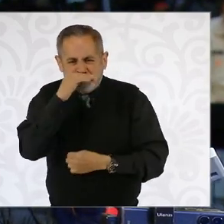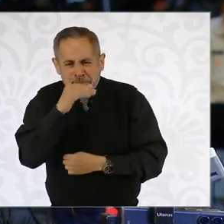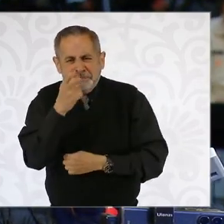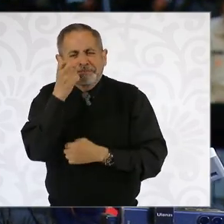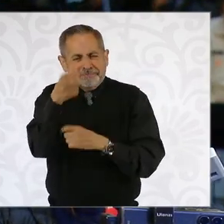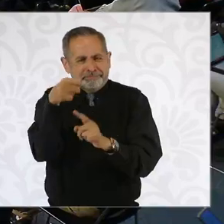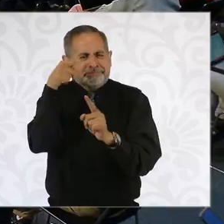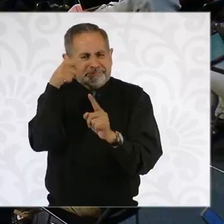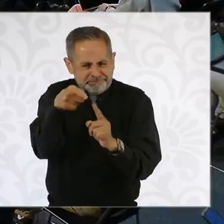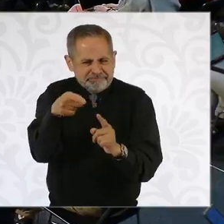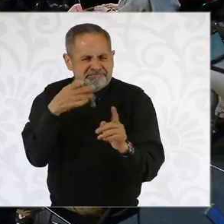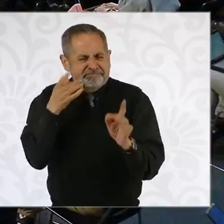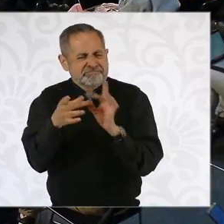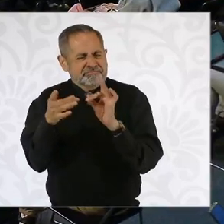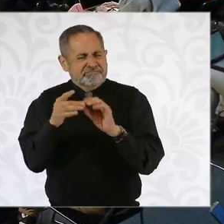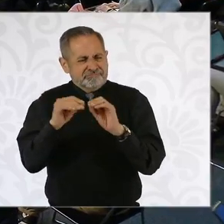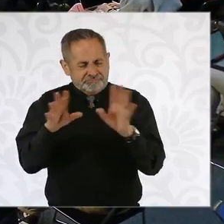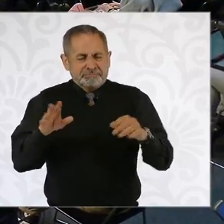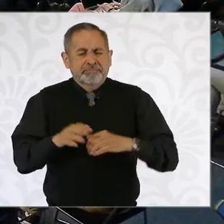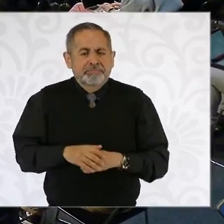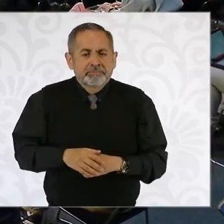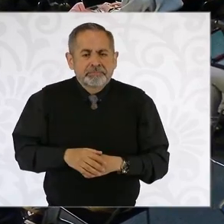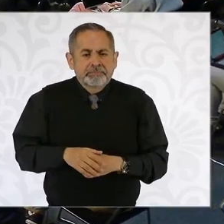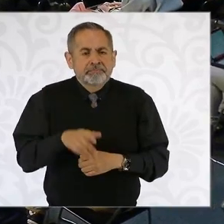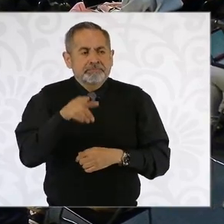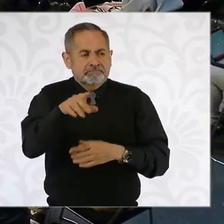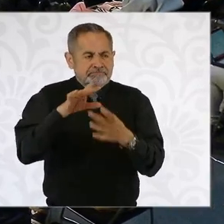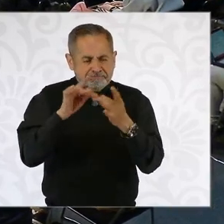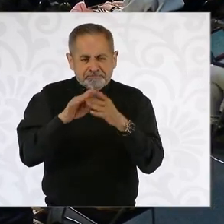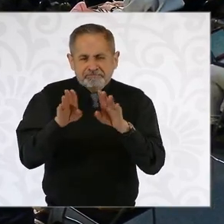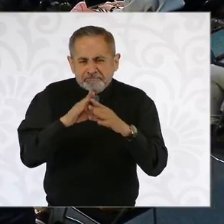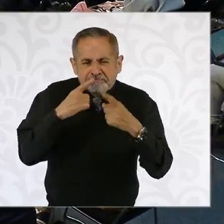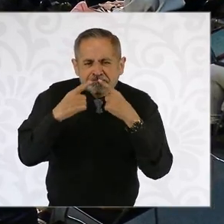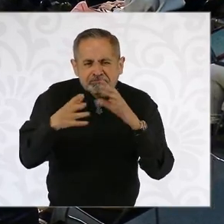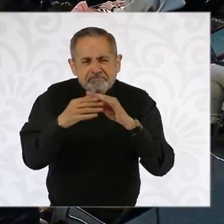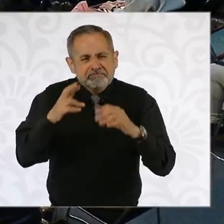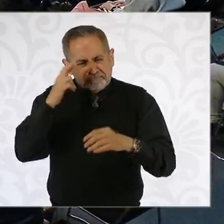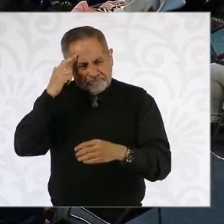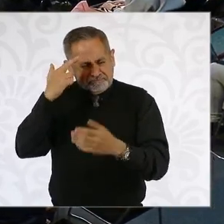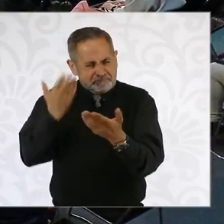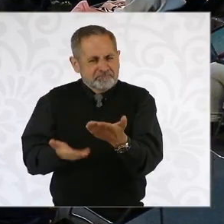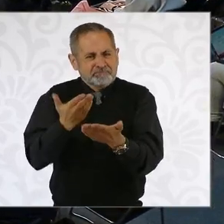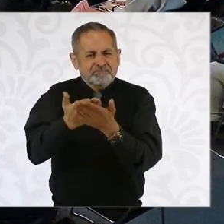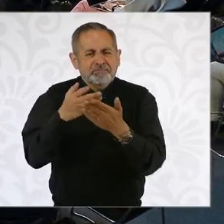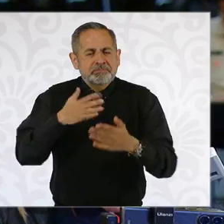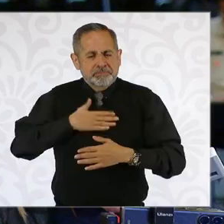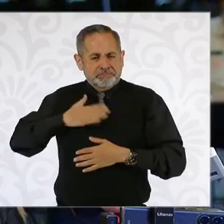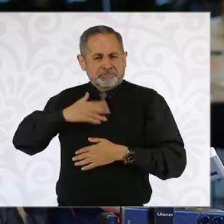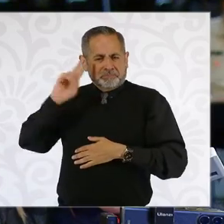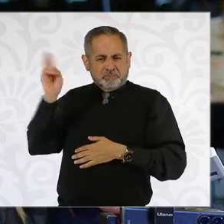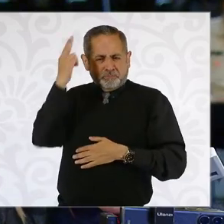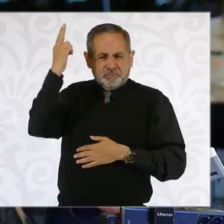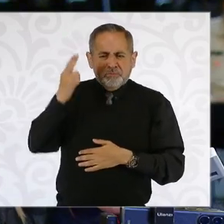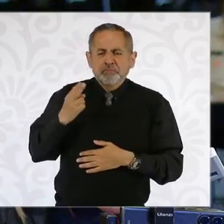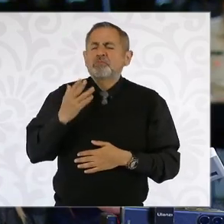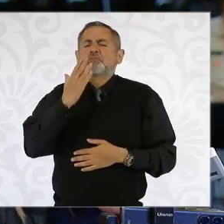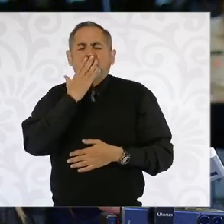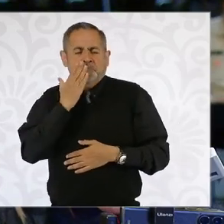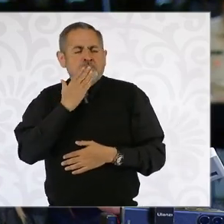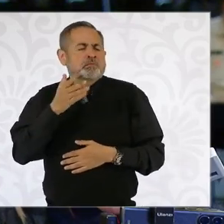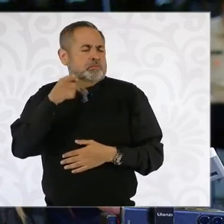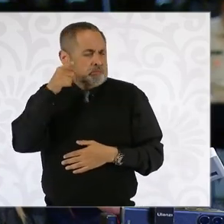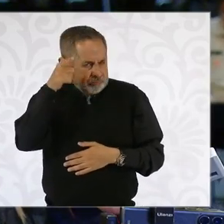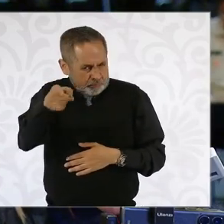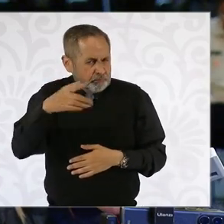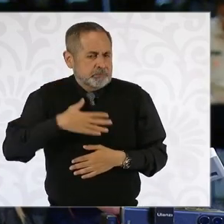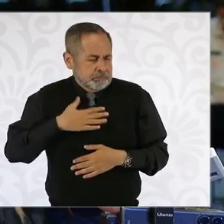es donde me quiero detener un poquito. Mire, en la campaña debe usted recordar que yo le planteé el caso de mi universidad, la Universidad de Sonora, que